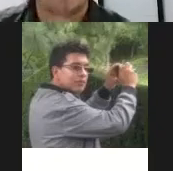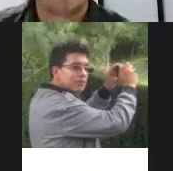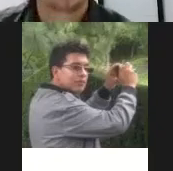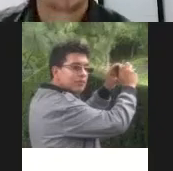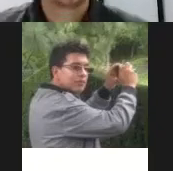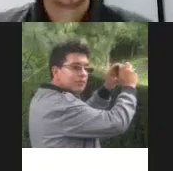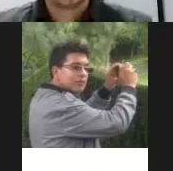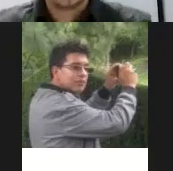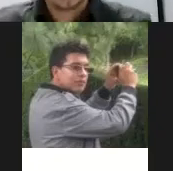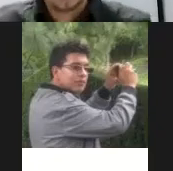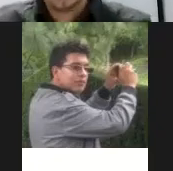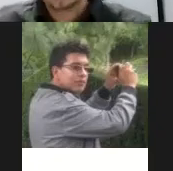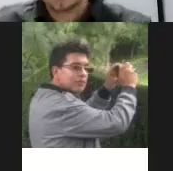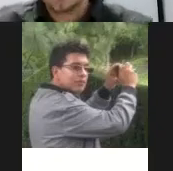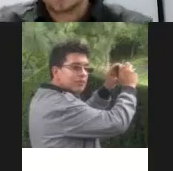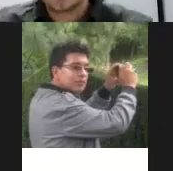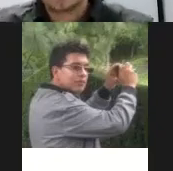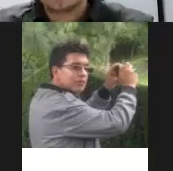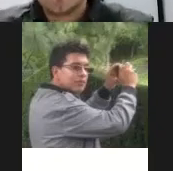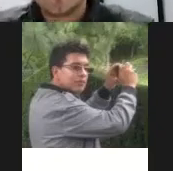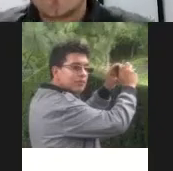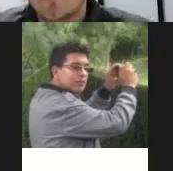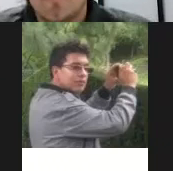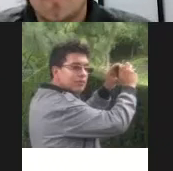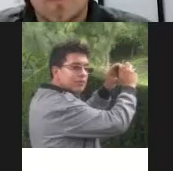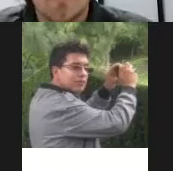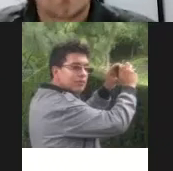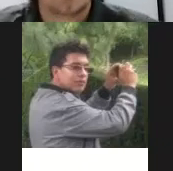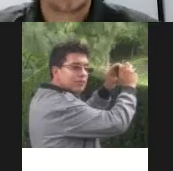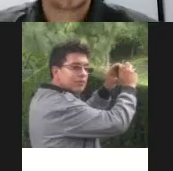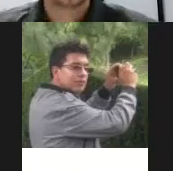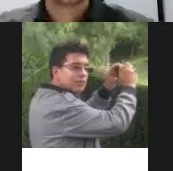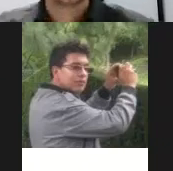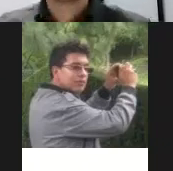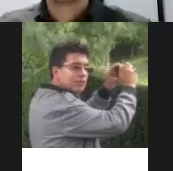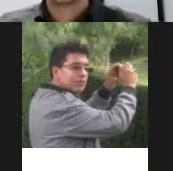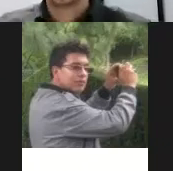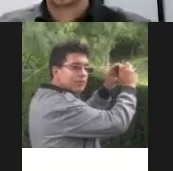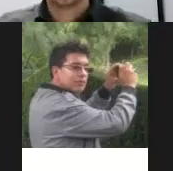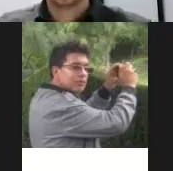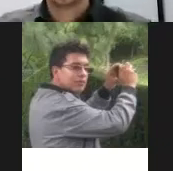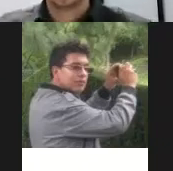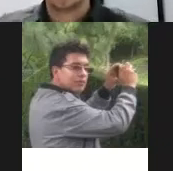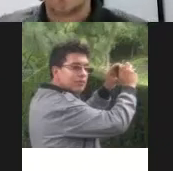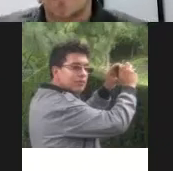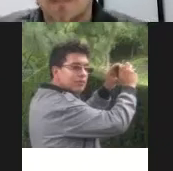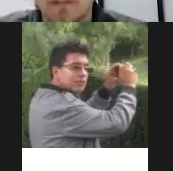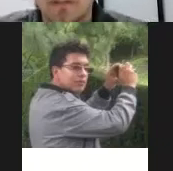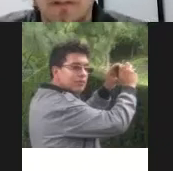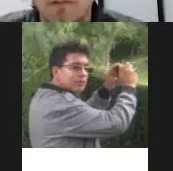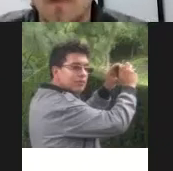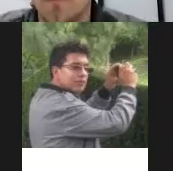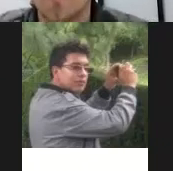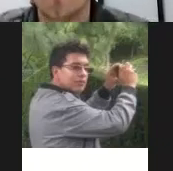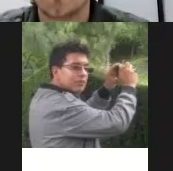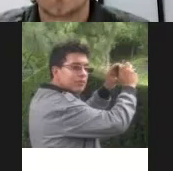ahí va bien como decíamos siempre bueno tiene un apoyo que está muy fuerte entonces ven que a la izquierda a nivel bueno de su vida simplemente son los